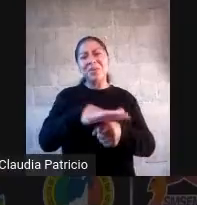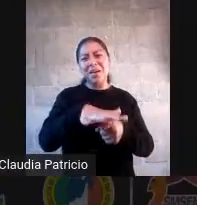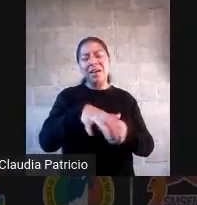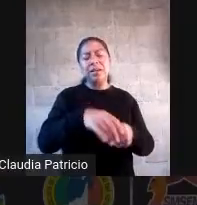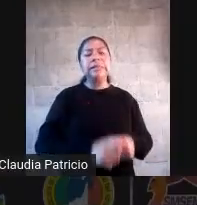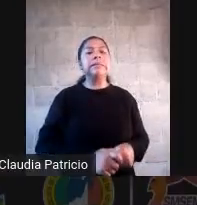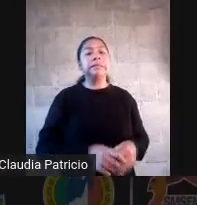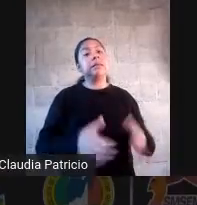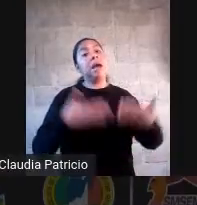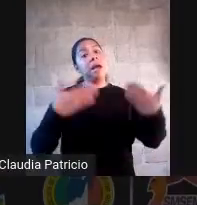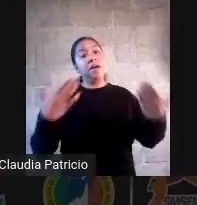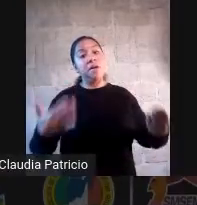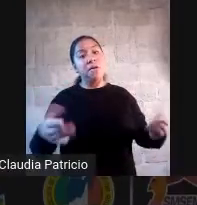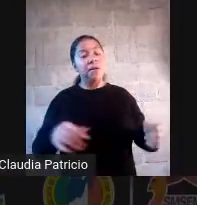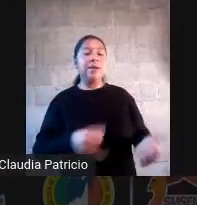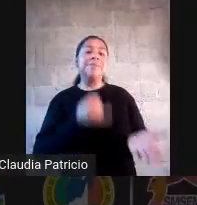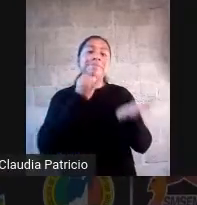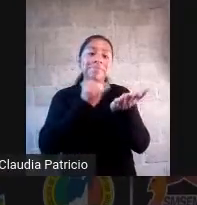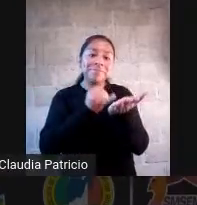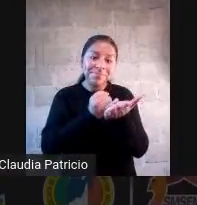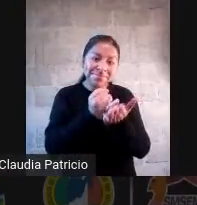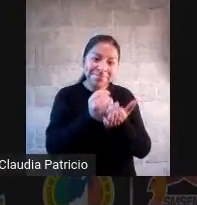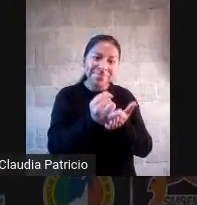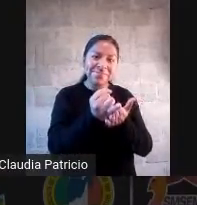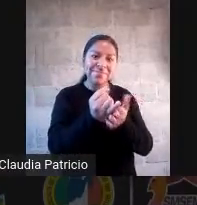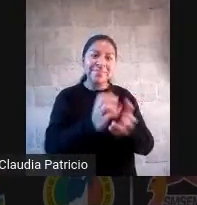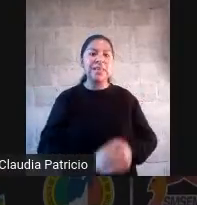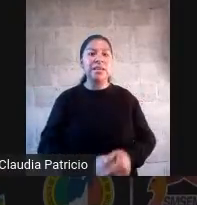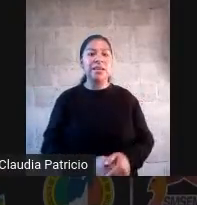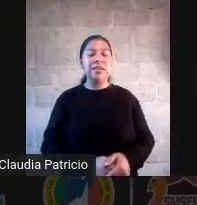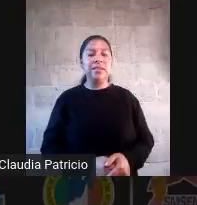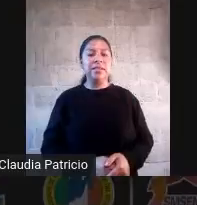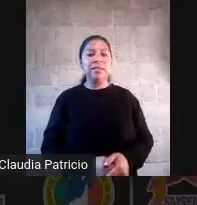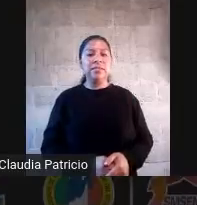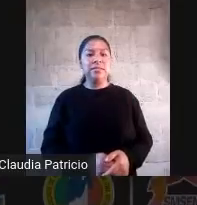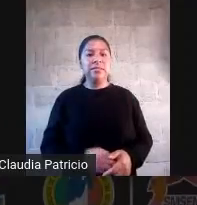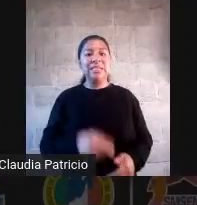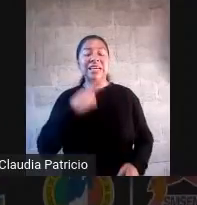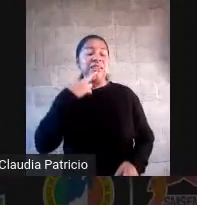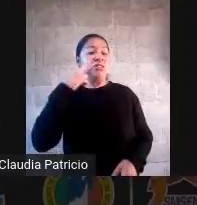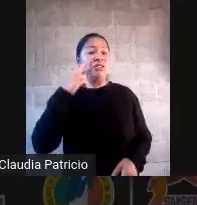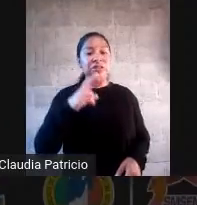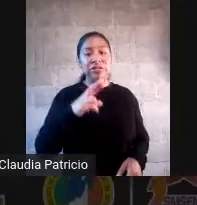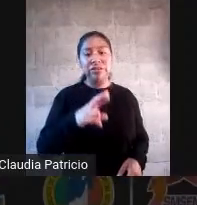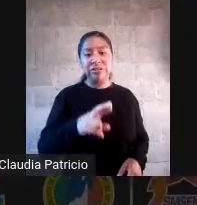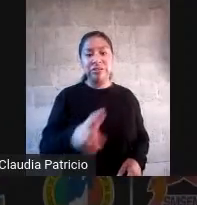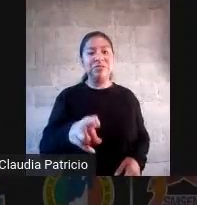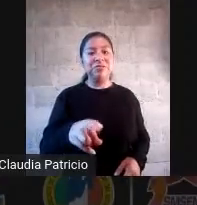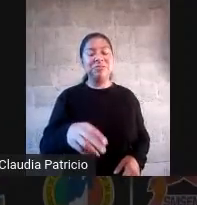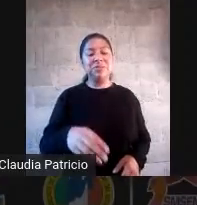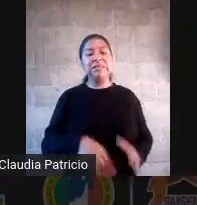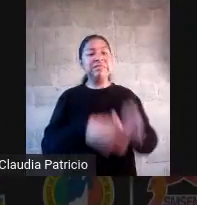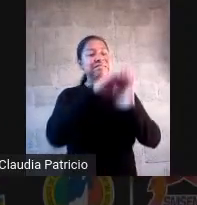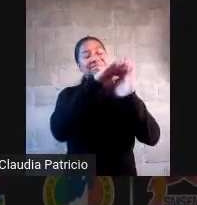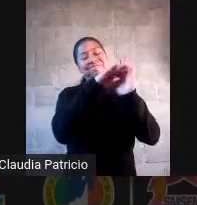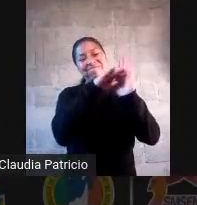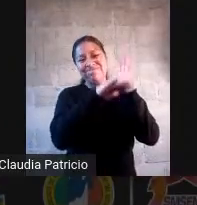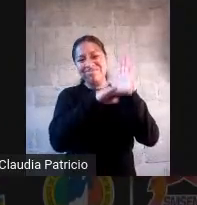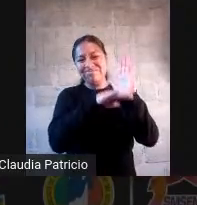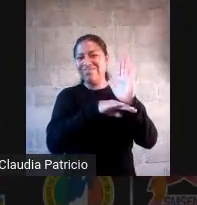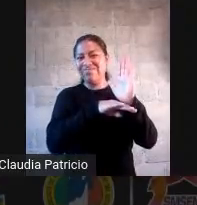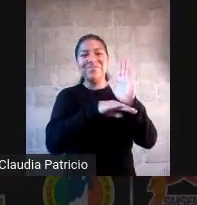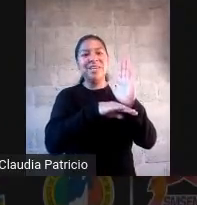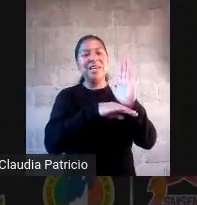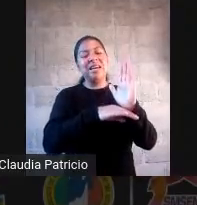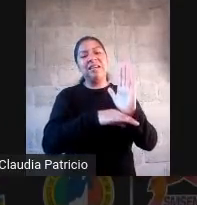vamos a darle un uso formativo a esos pésimos resultados. Muy pocas escuelas lo